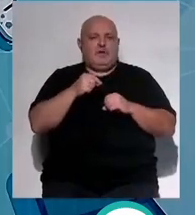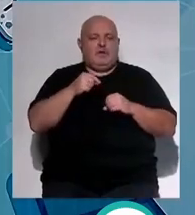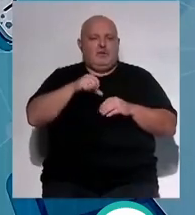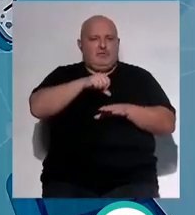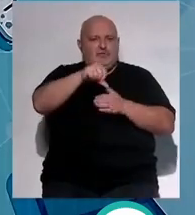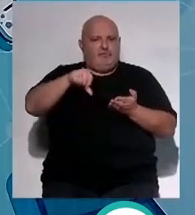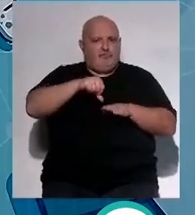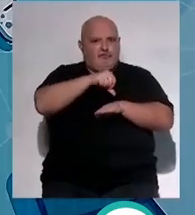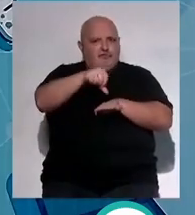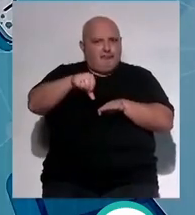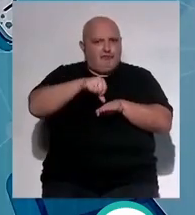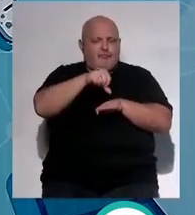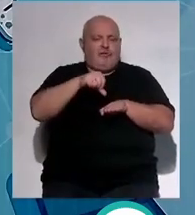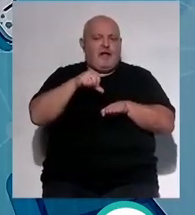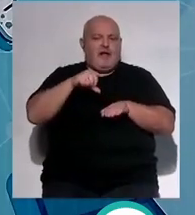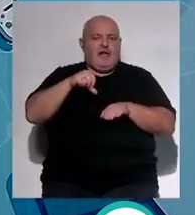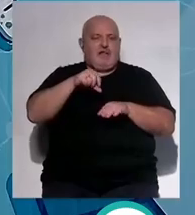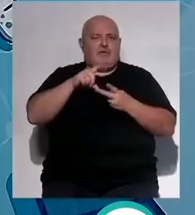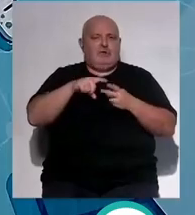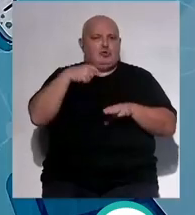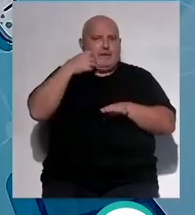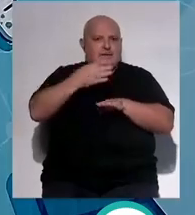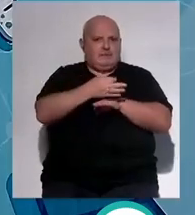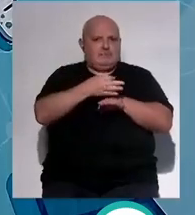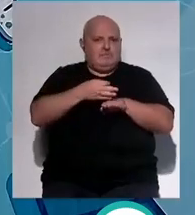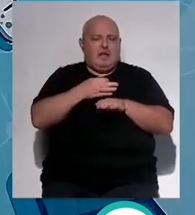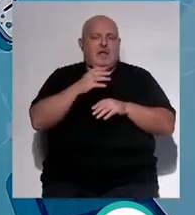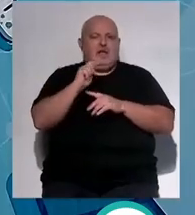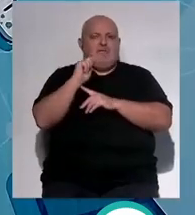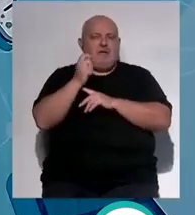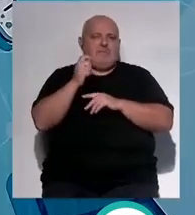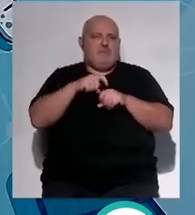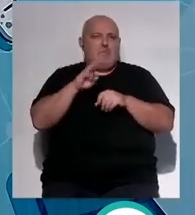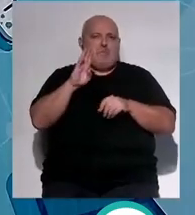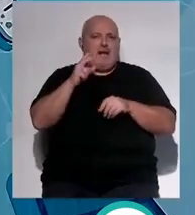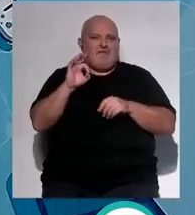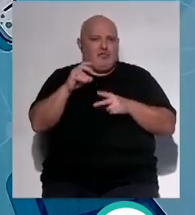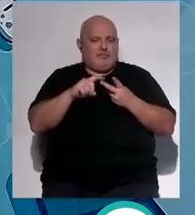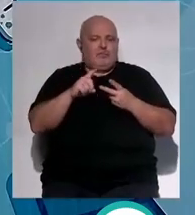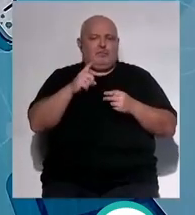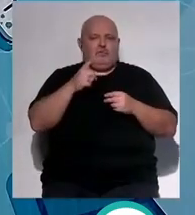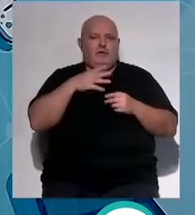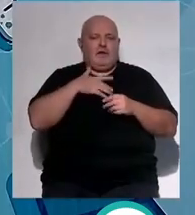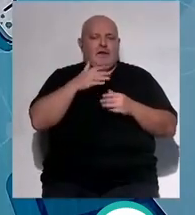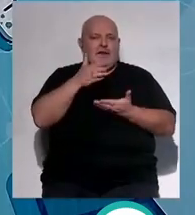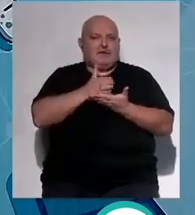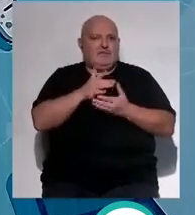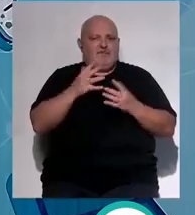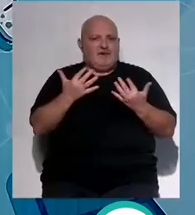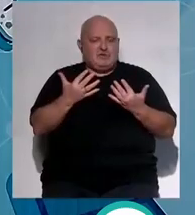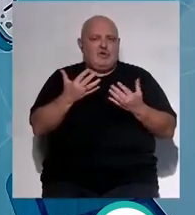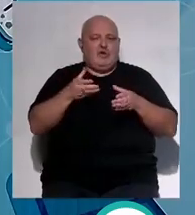chorretón de aceite unas rodajas de tomate fiambre de pavo un quesito fresco un buen tazón de café con leche